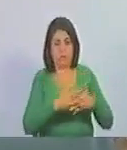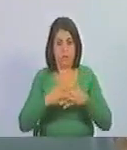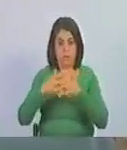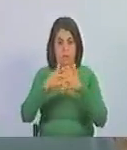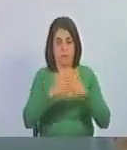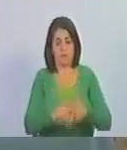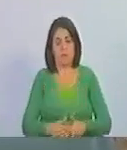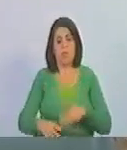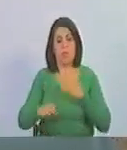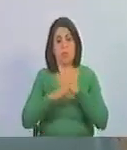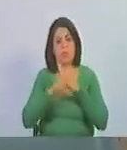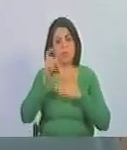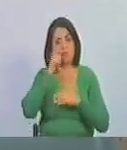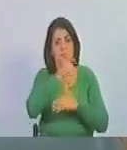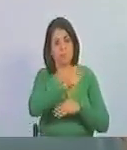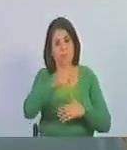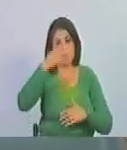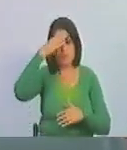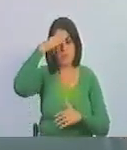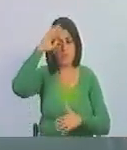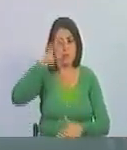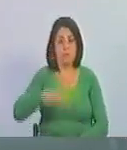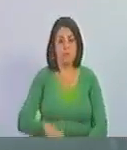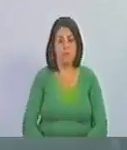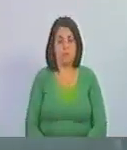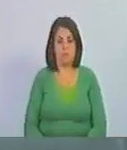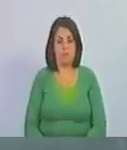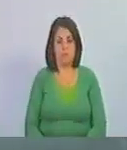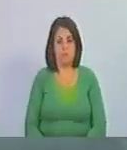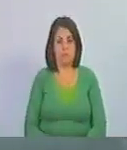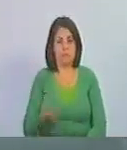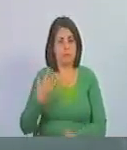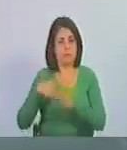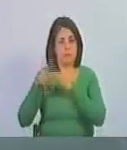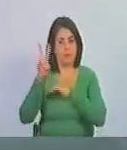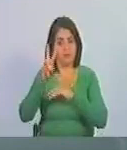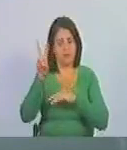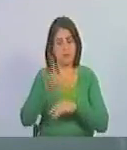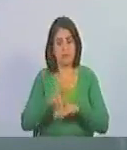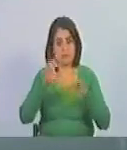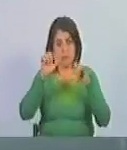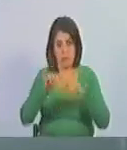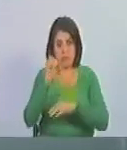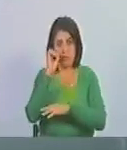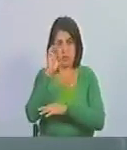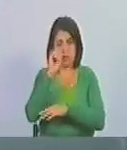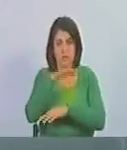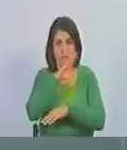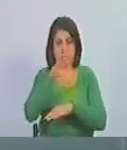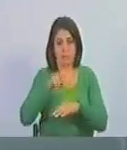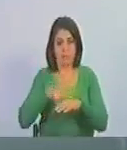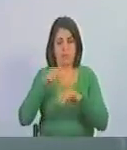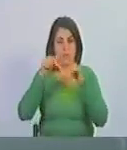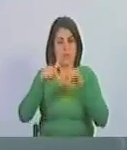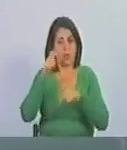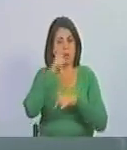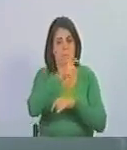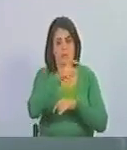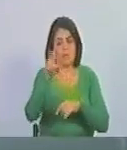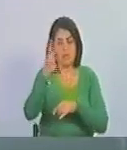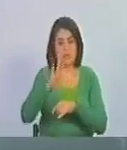contra el pueblo cubano. Desde Venezuela, desde este Parlamento, desde este pueblo